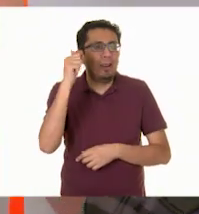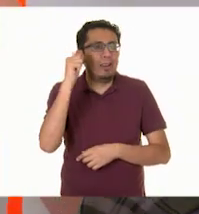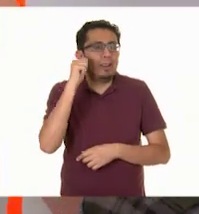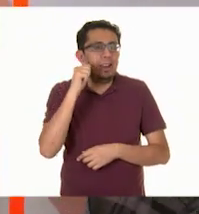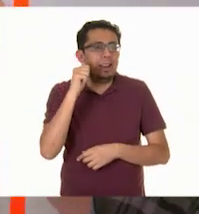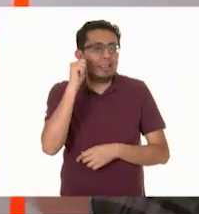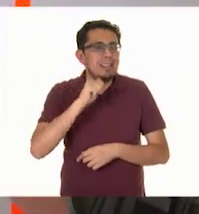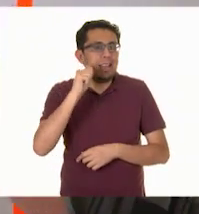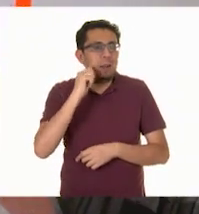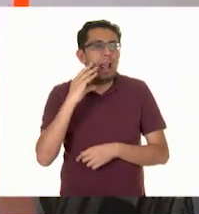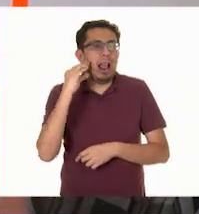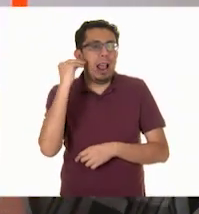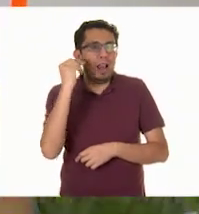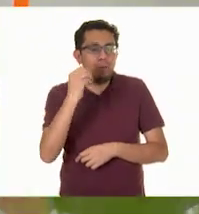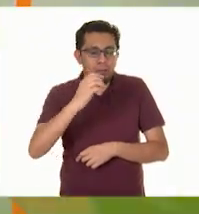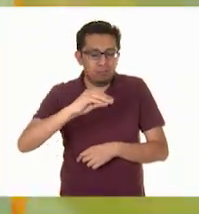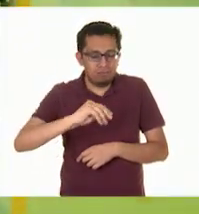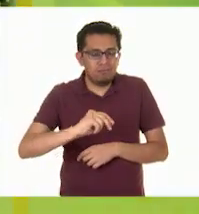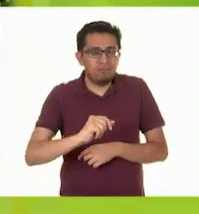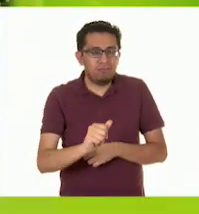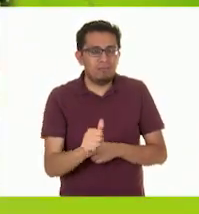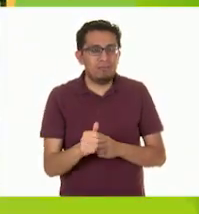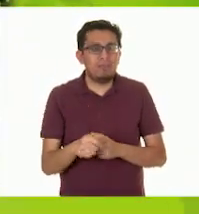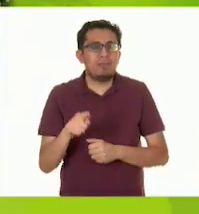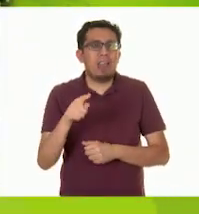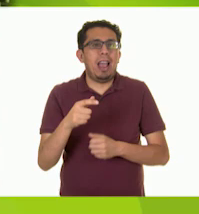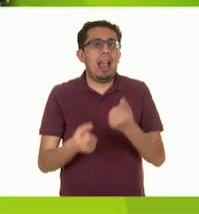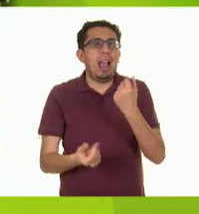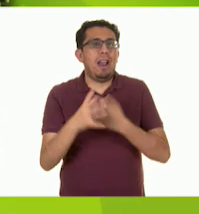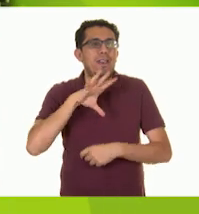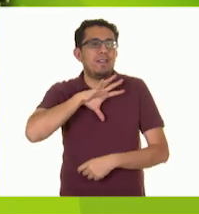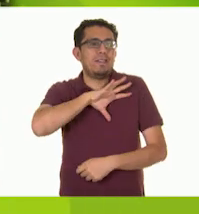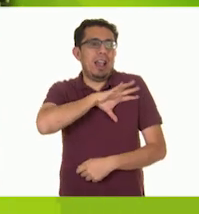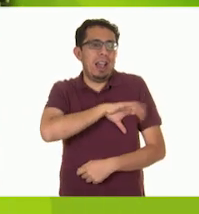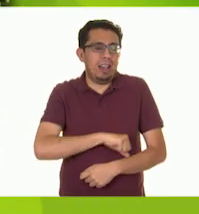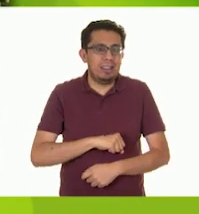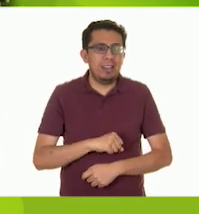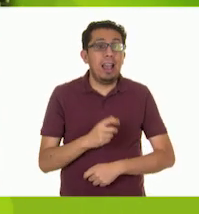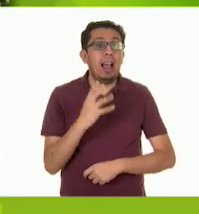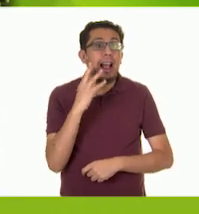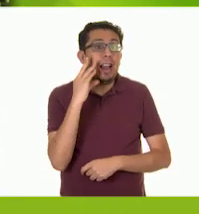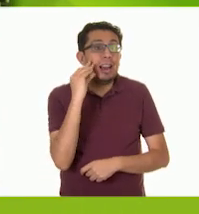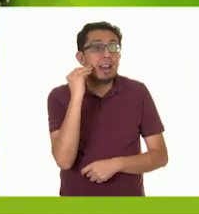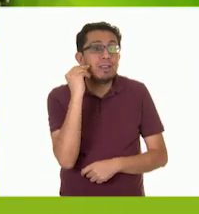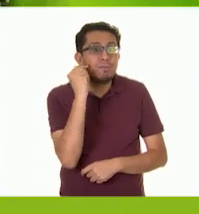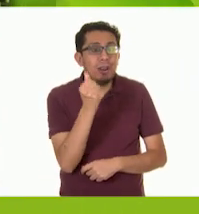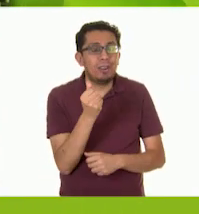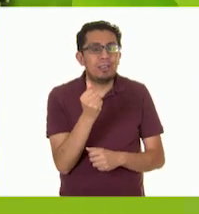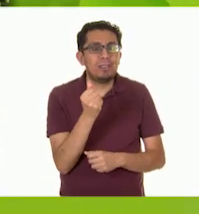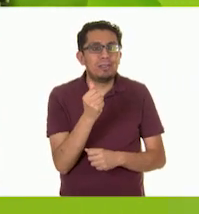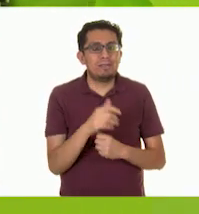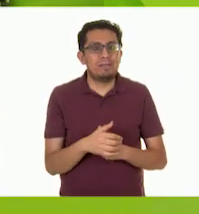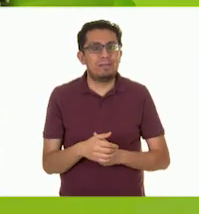El favorito de muchos. Y el limón. Hasta sentí aquí así.